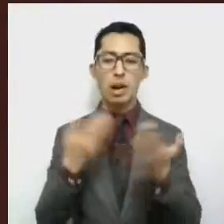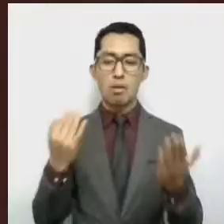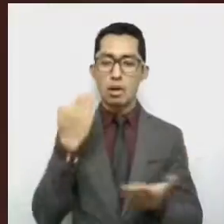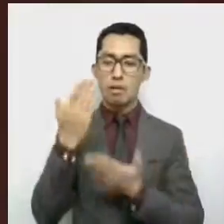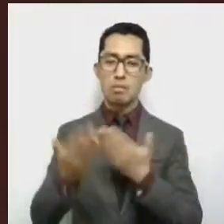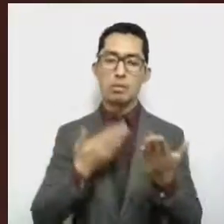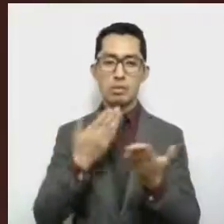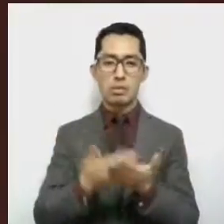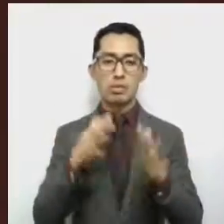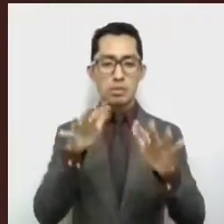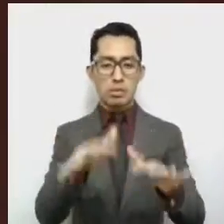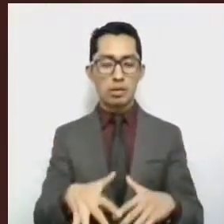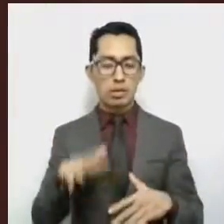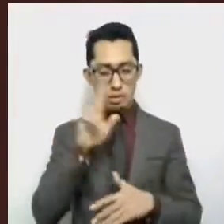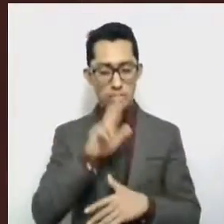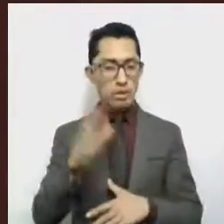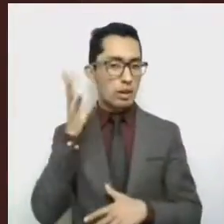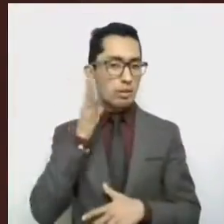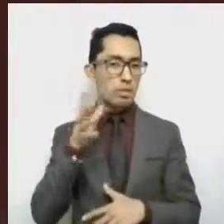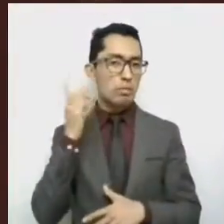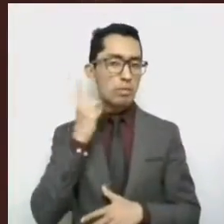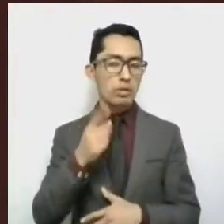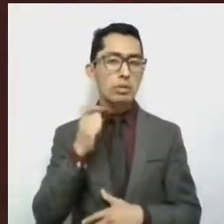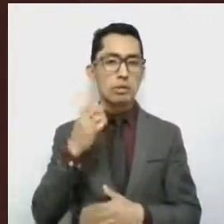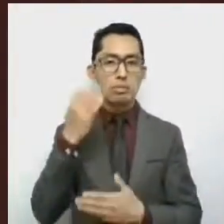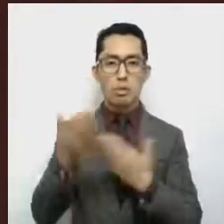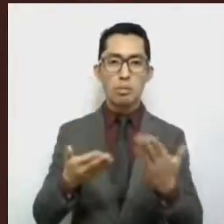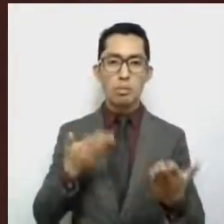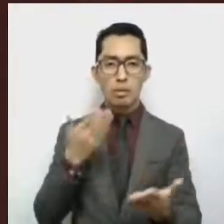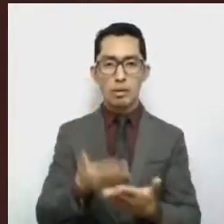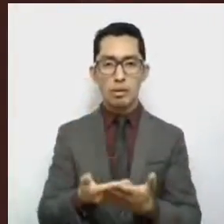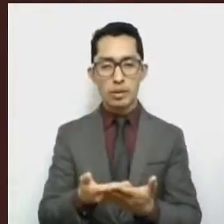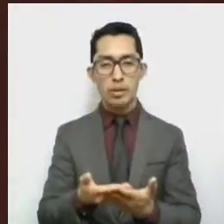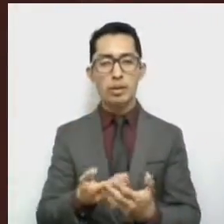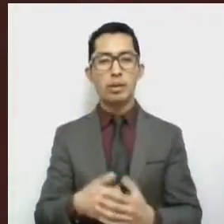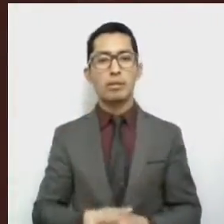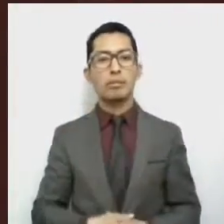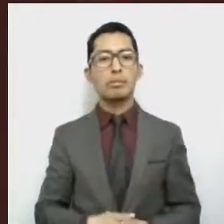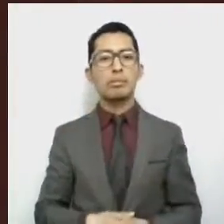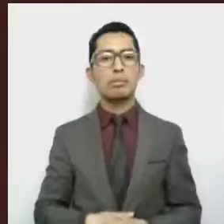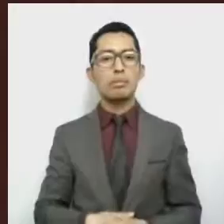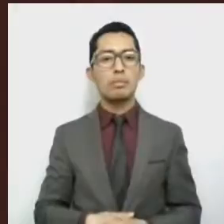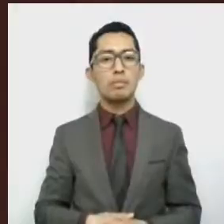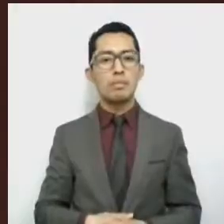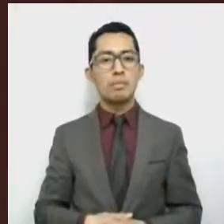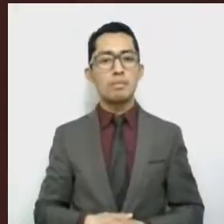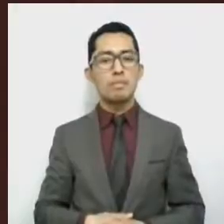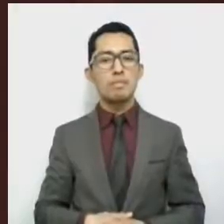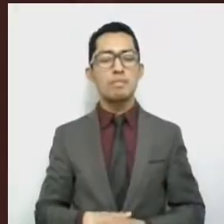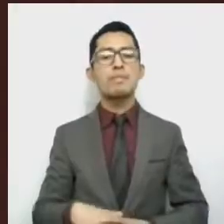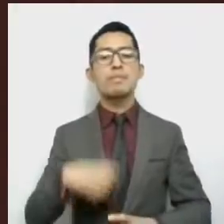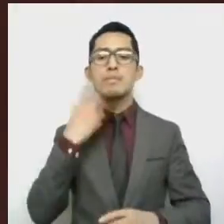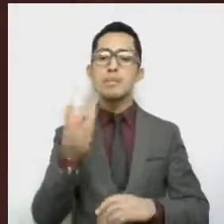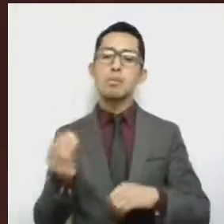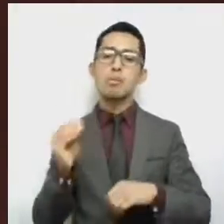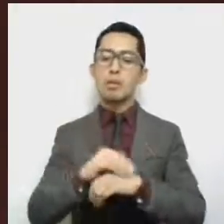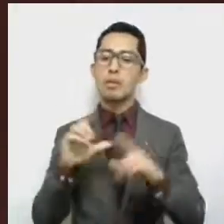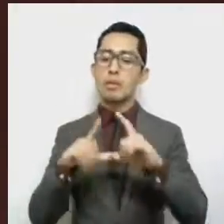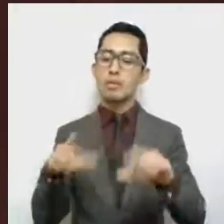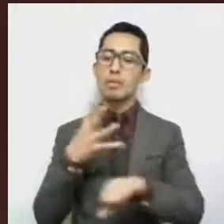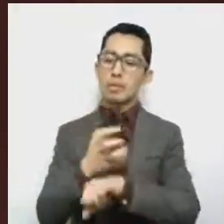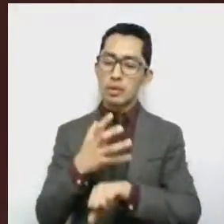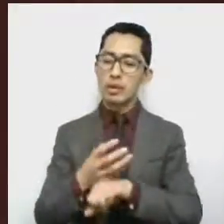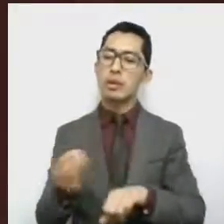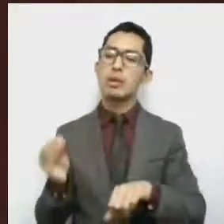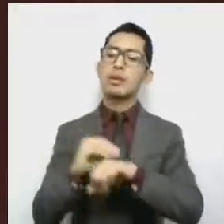honorable legislatura, iniciativa con proyecto de decreto por el que se adiciona un párrafo quinto y un párrafo